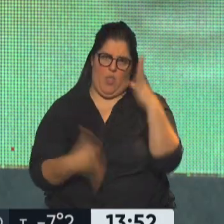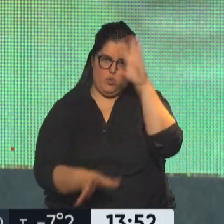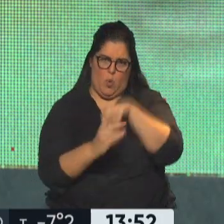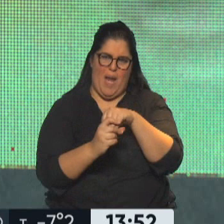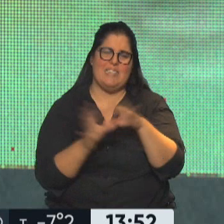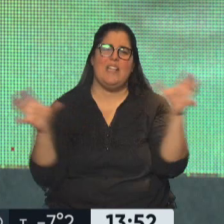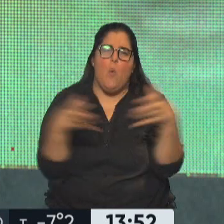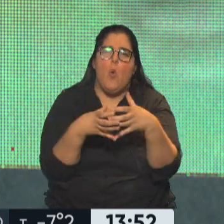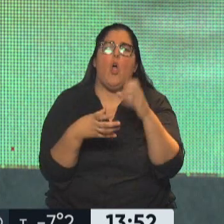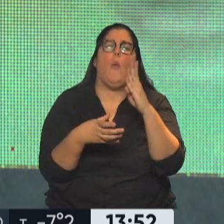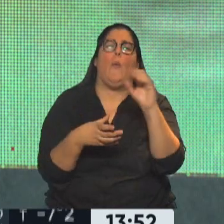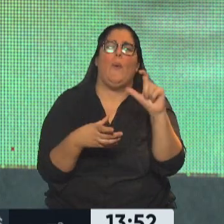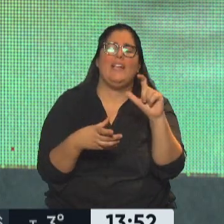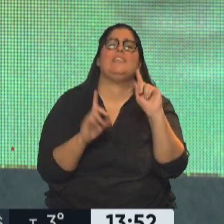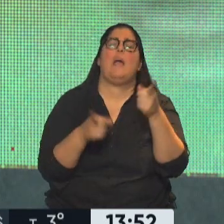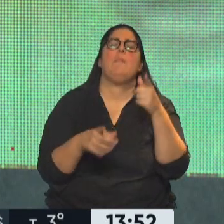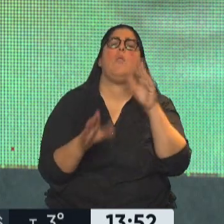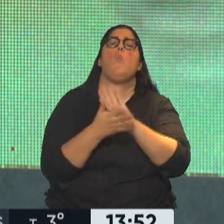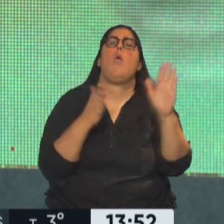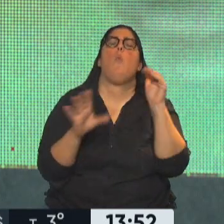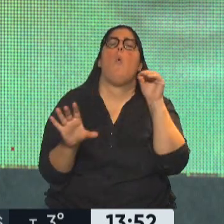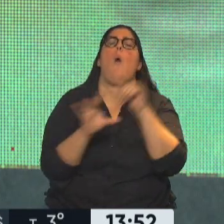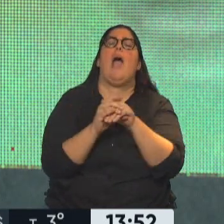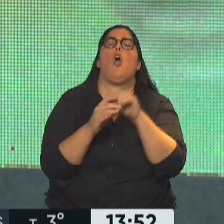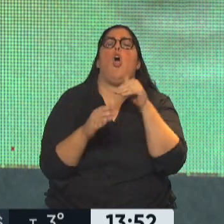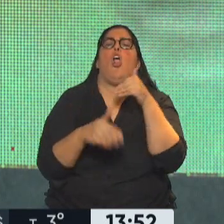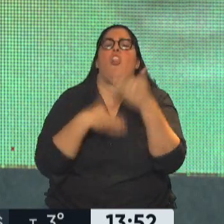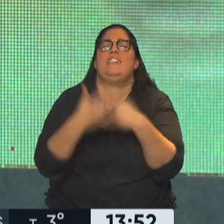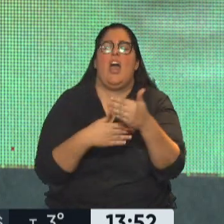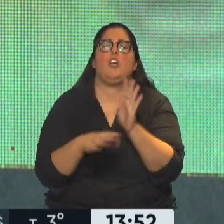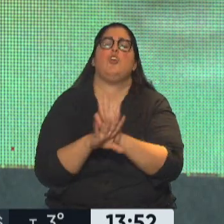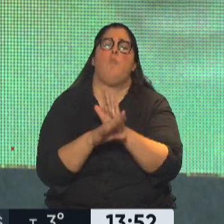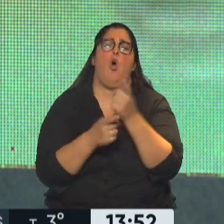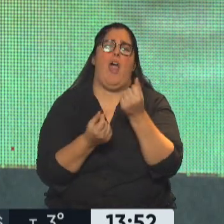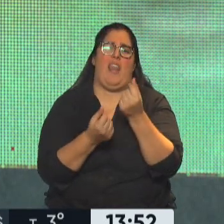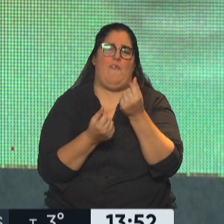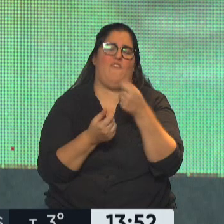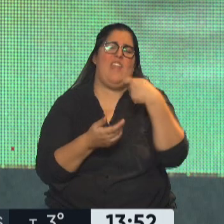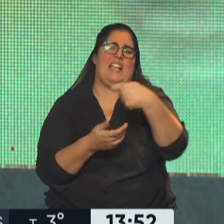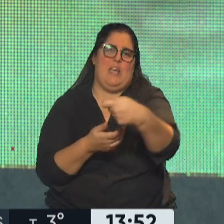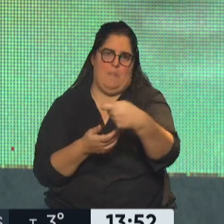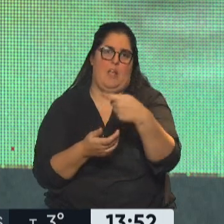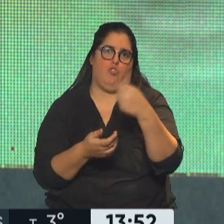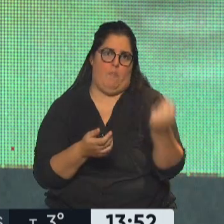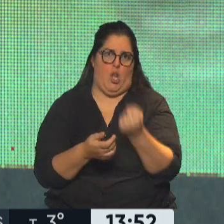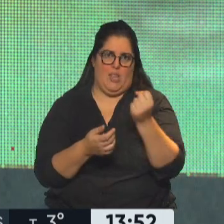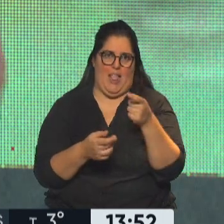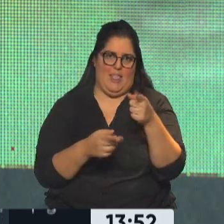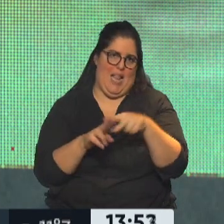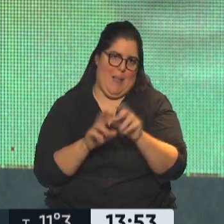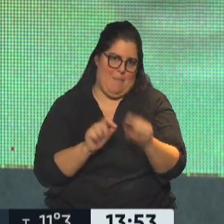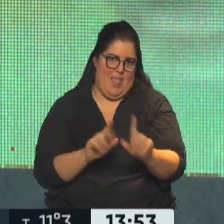también al nuevo Banco de Desarrollo de los BRICS, que sería herramienta de financiamiento muy importante. Y además, bueno,